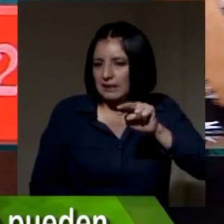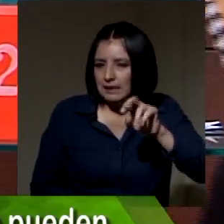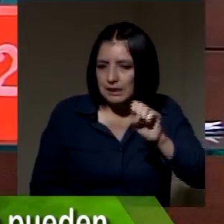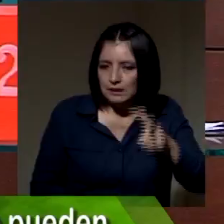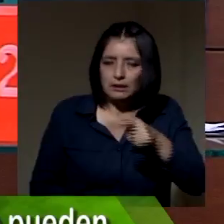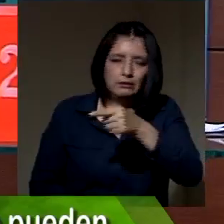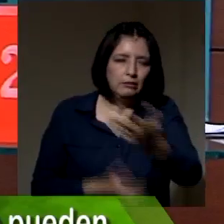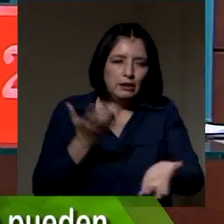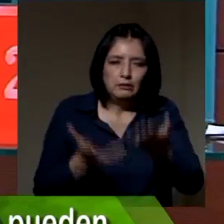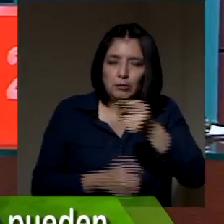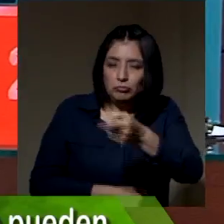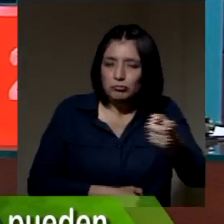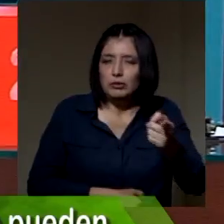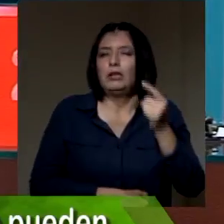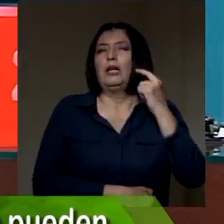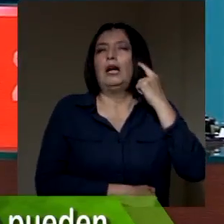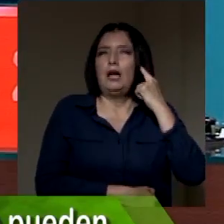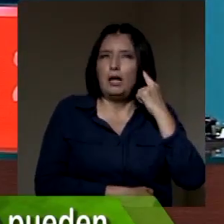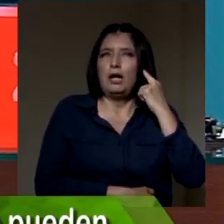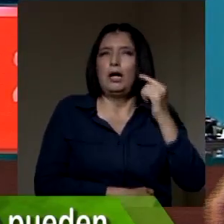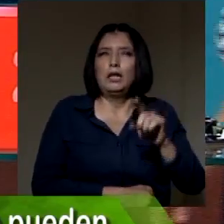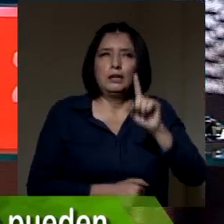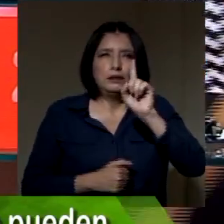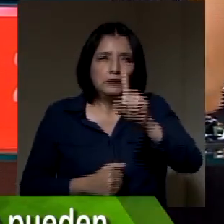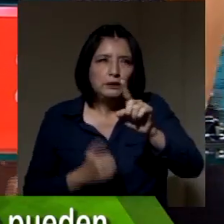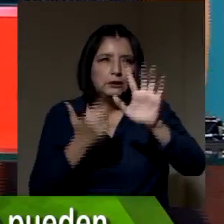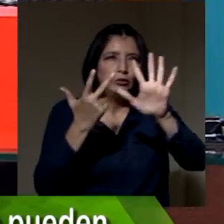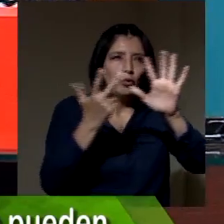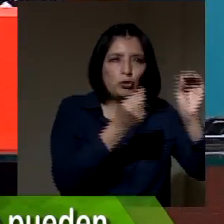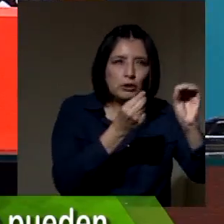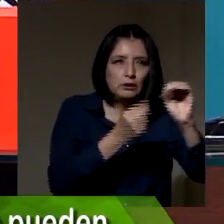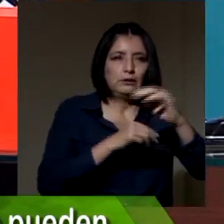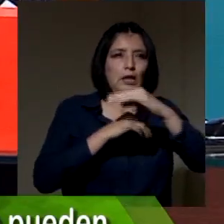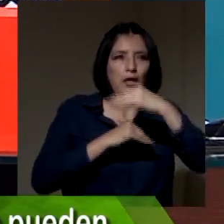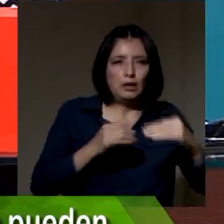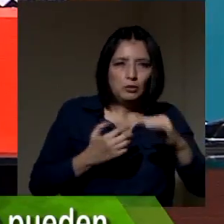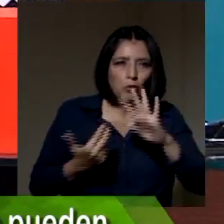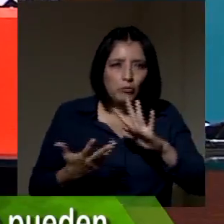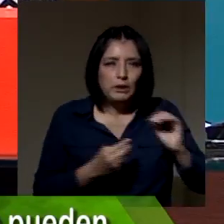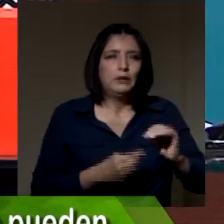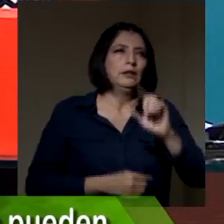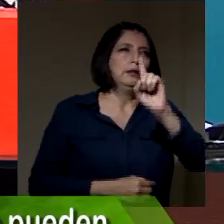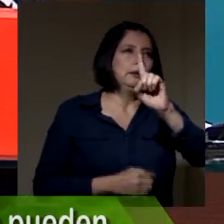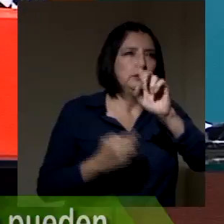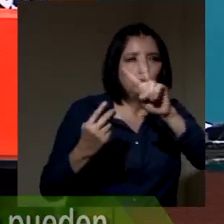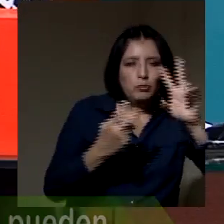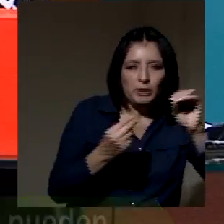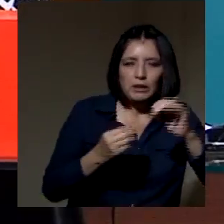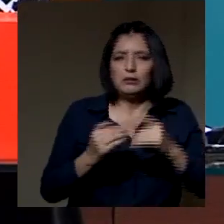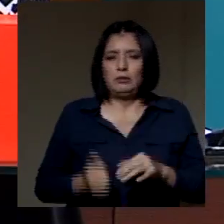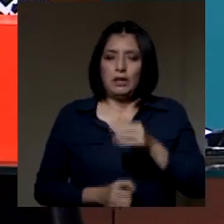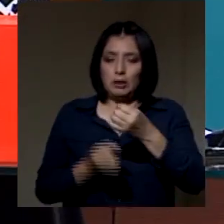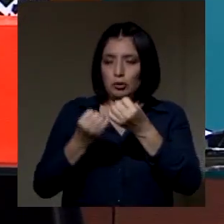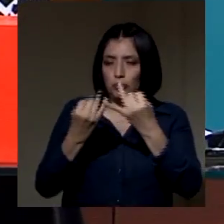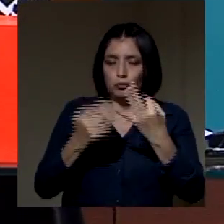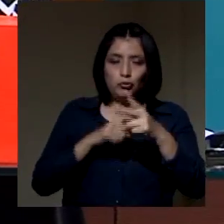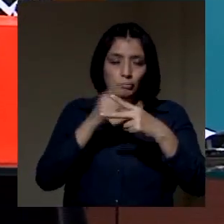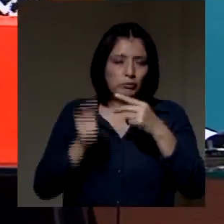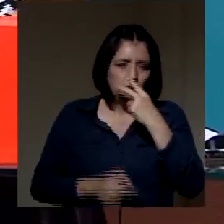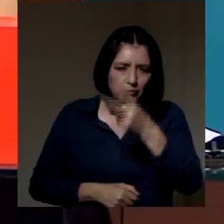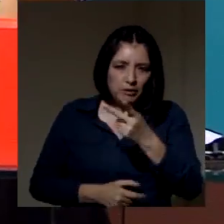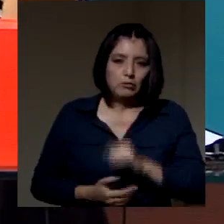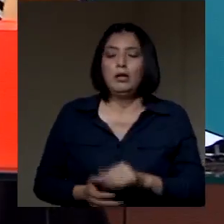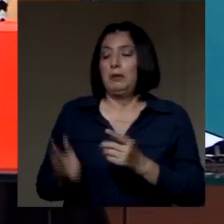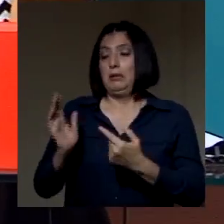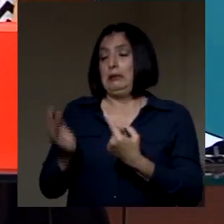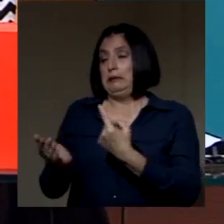habrá escuchado 180 sobre 90, 120 sobre 80. Hay dos numeritos, Milen. ¿Has visto